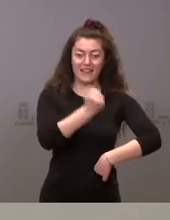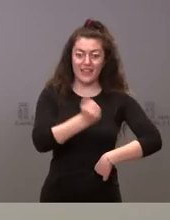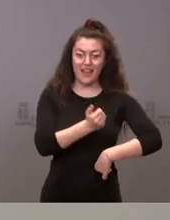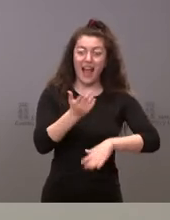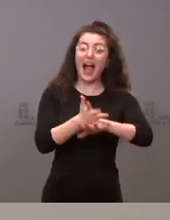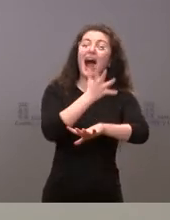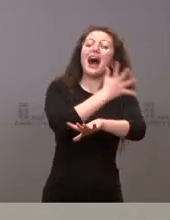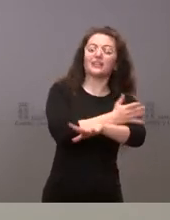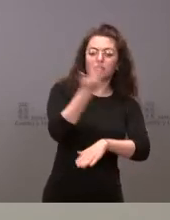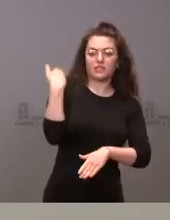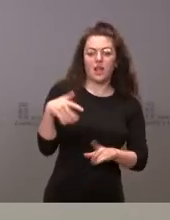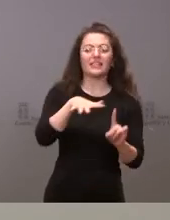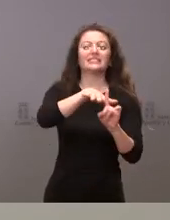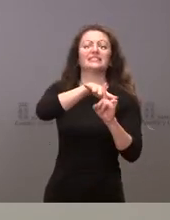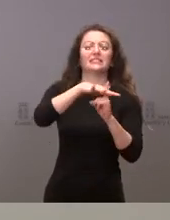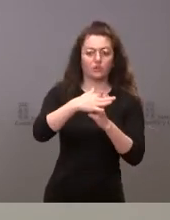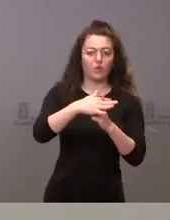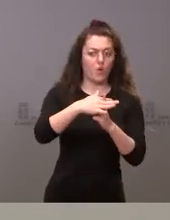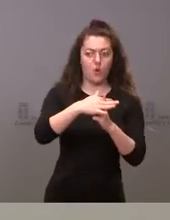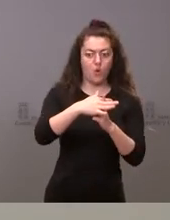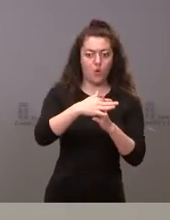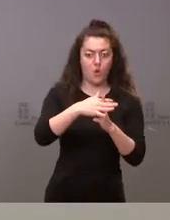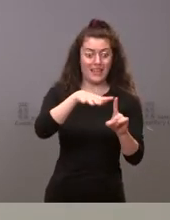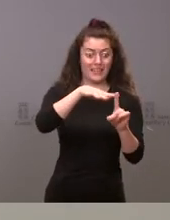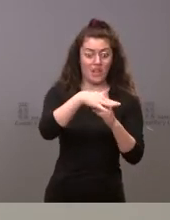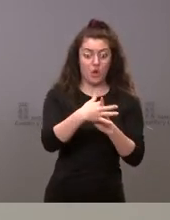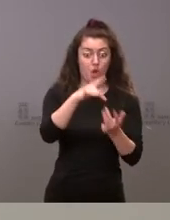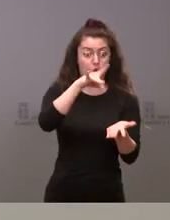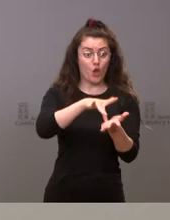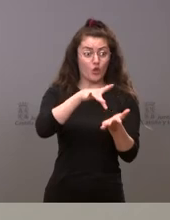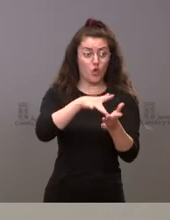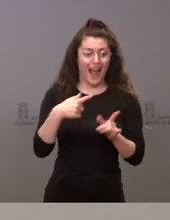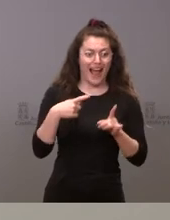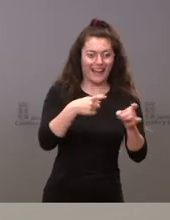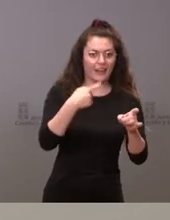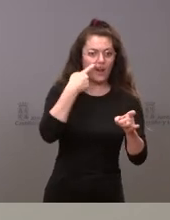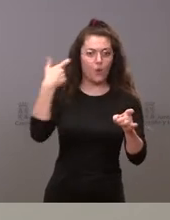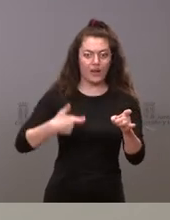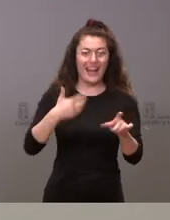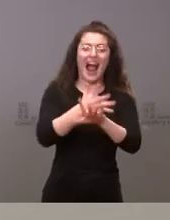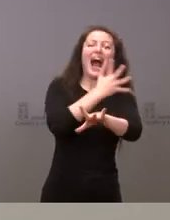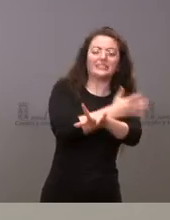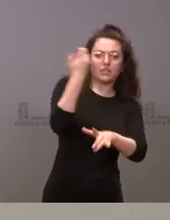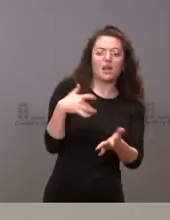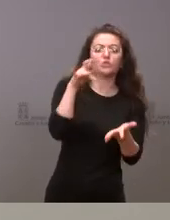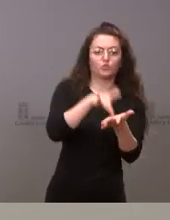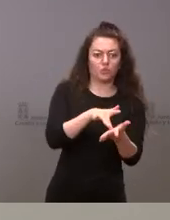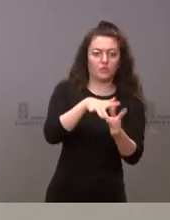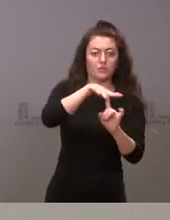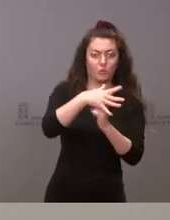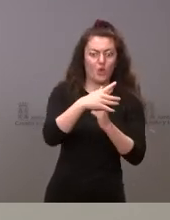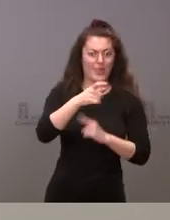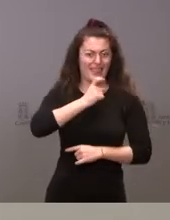tuvo una situación previa a la guerra de Ucrania de muchísima dificultad que derivó también en un